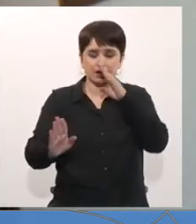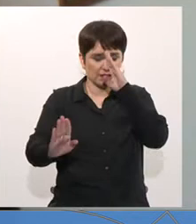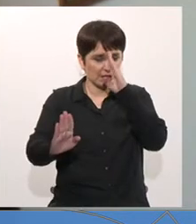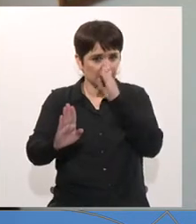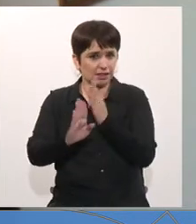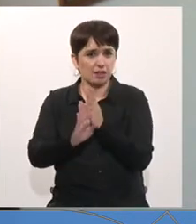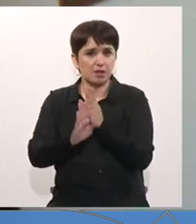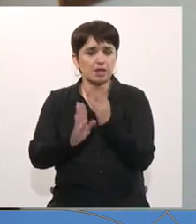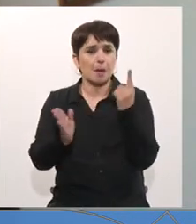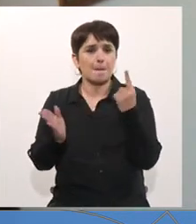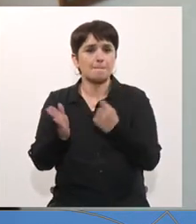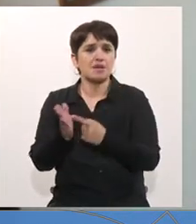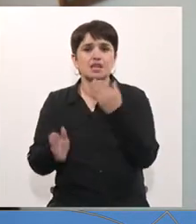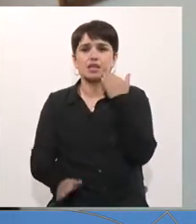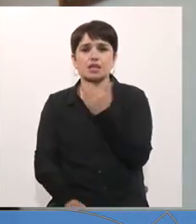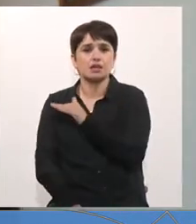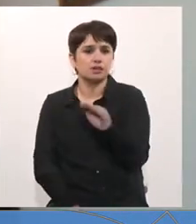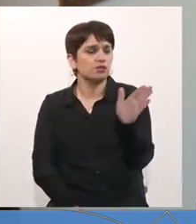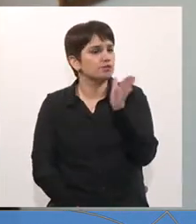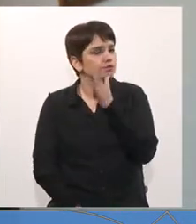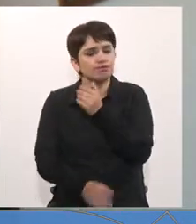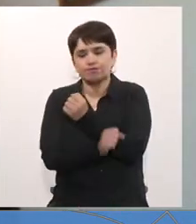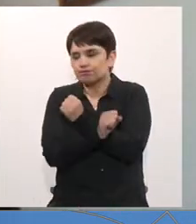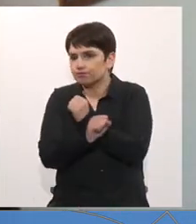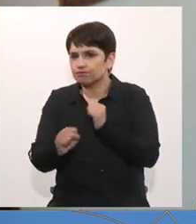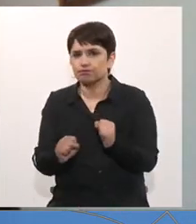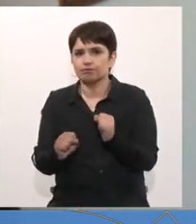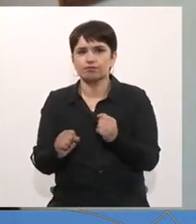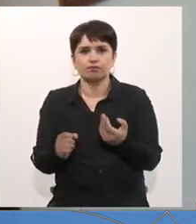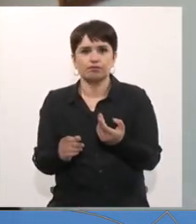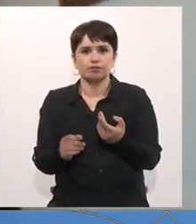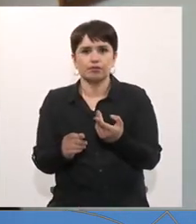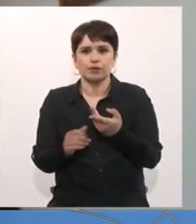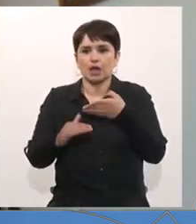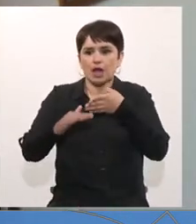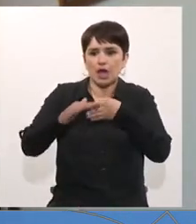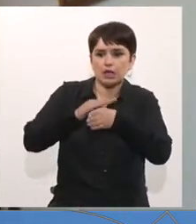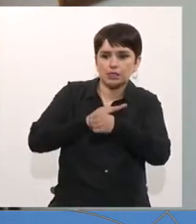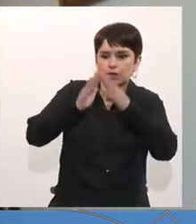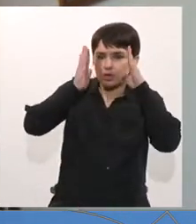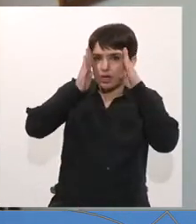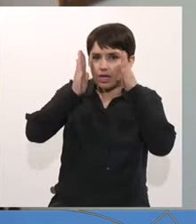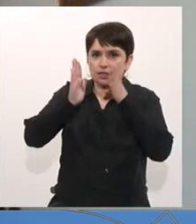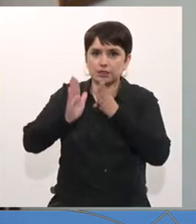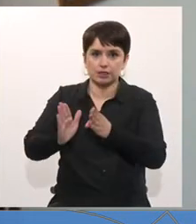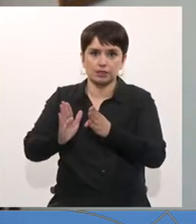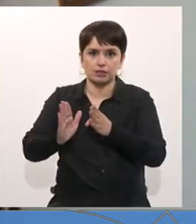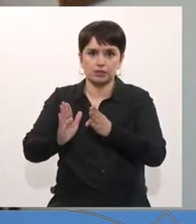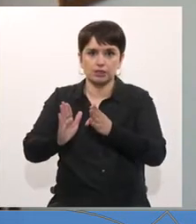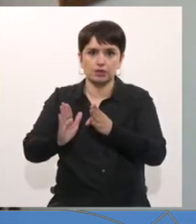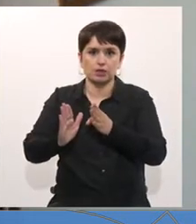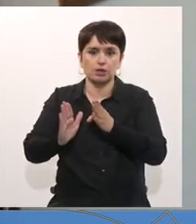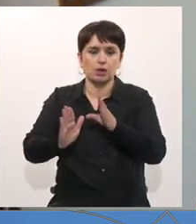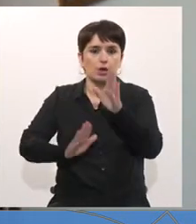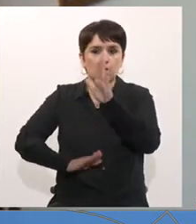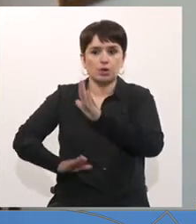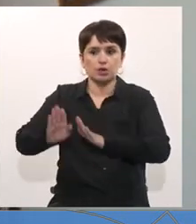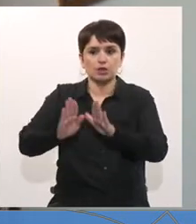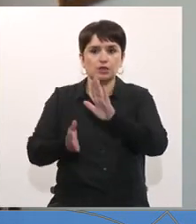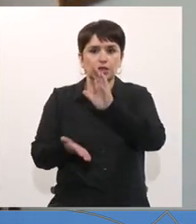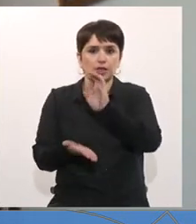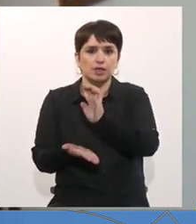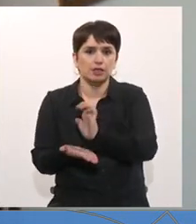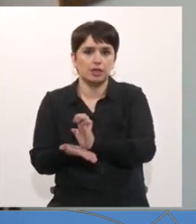de niños que no tienen siquiera la posibilidad de optar a una atención y a un soporte proteccional del Estado.